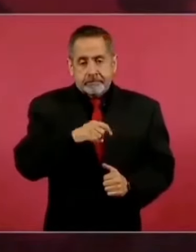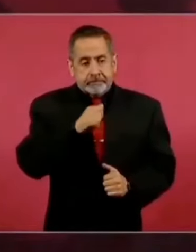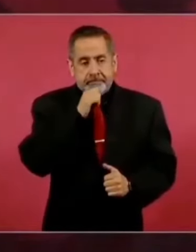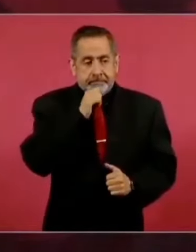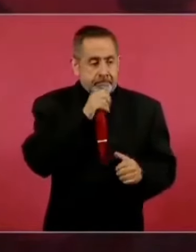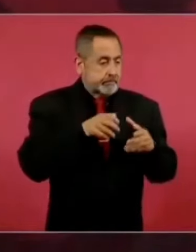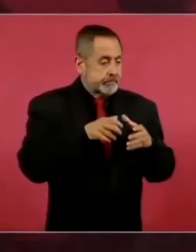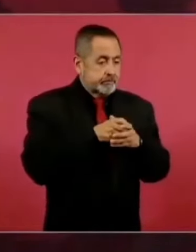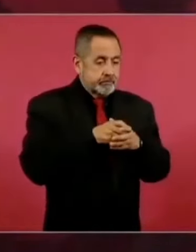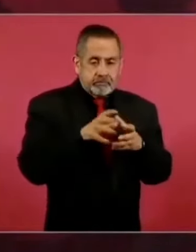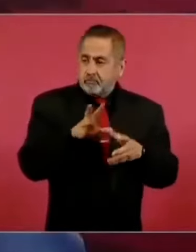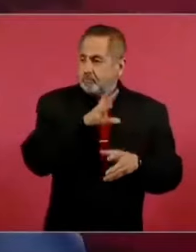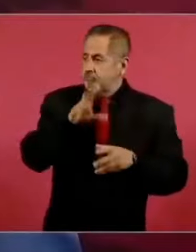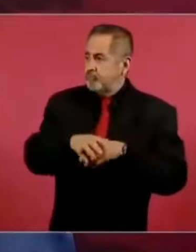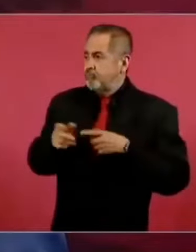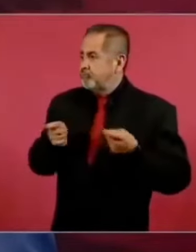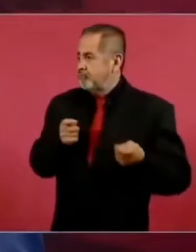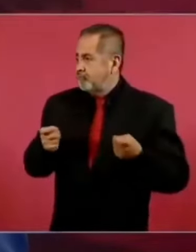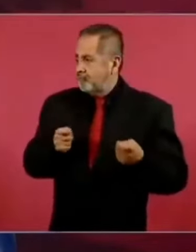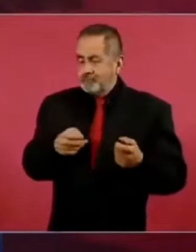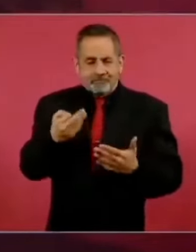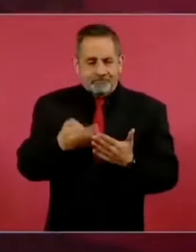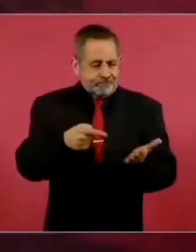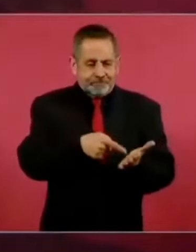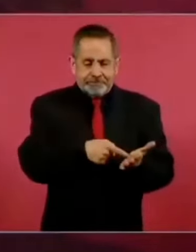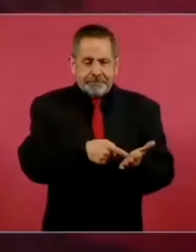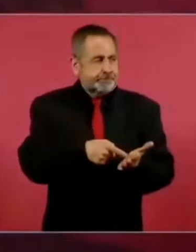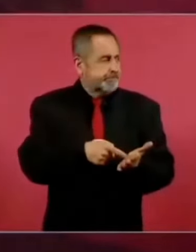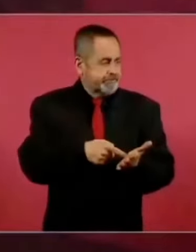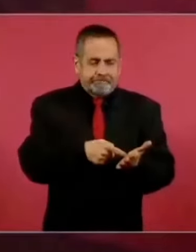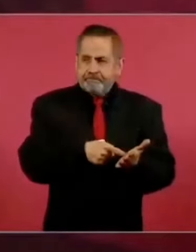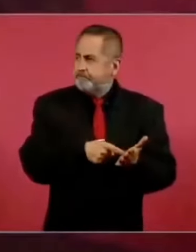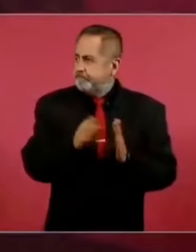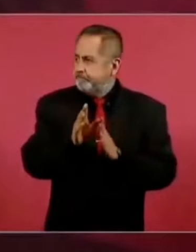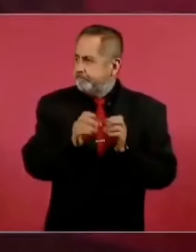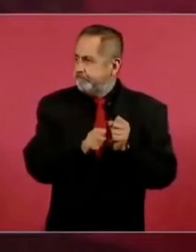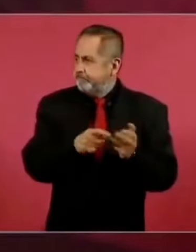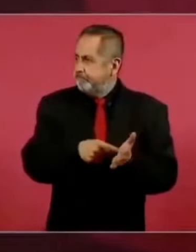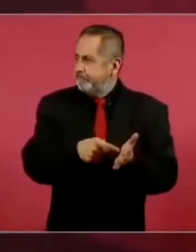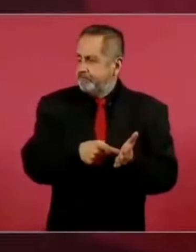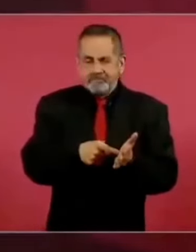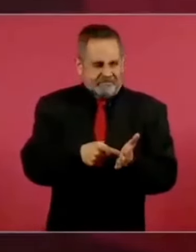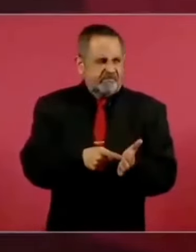oligarquía y modificaron la Constitución